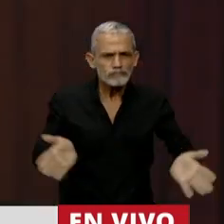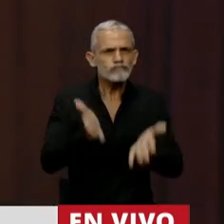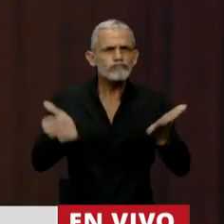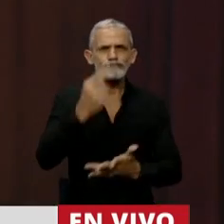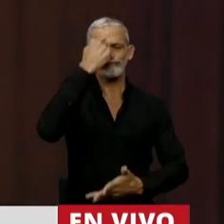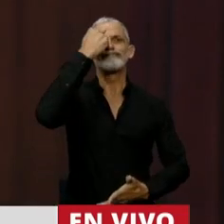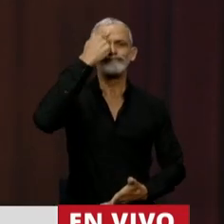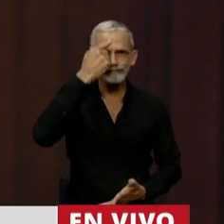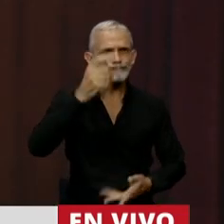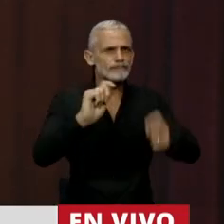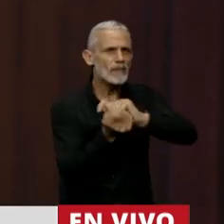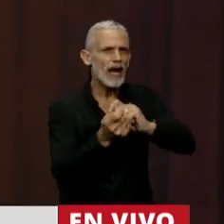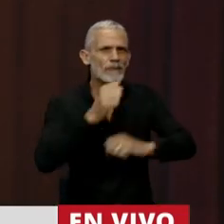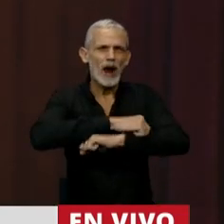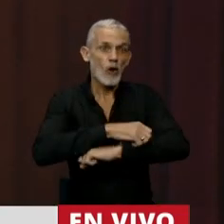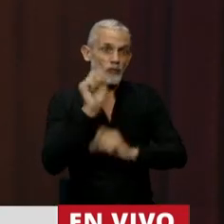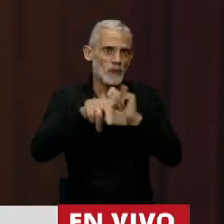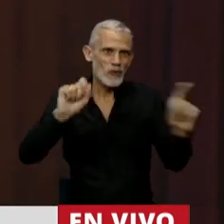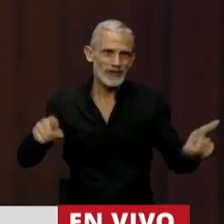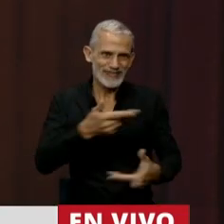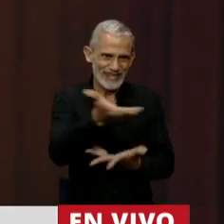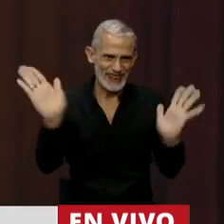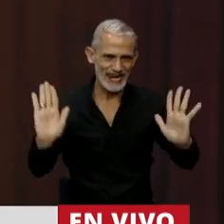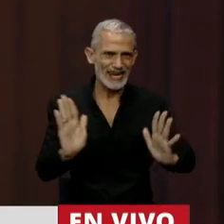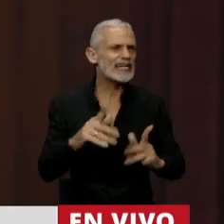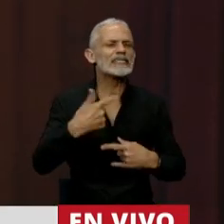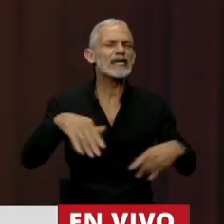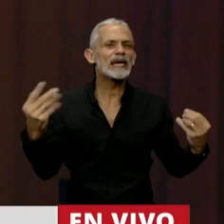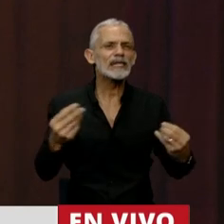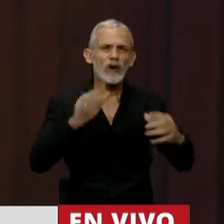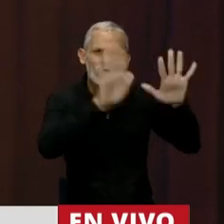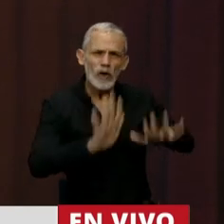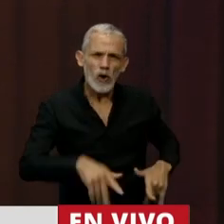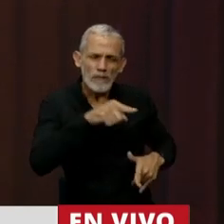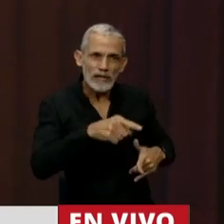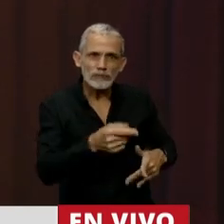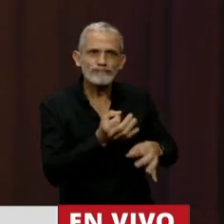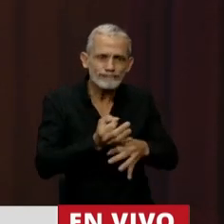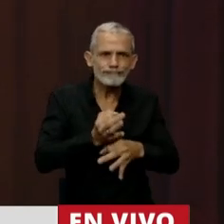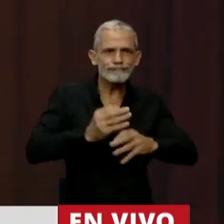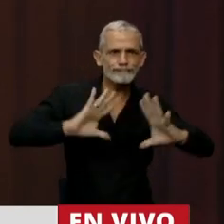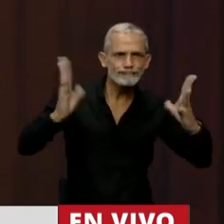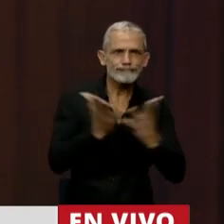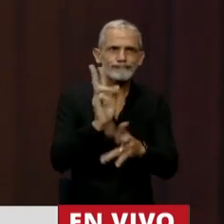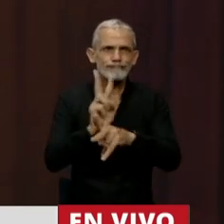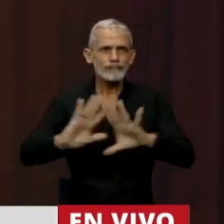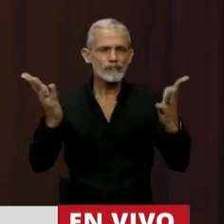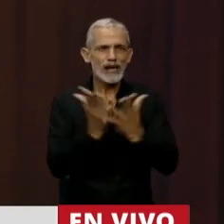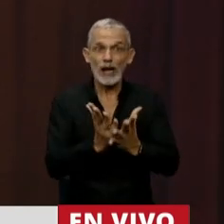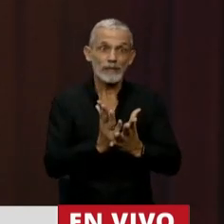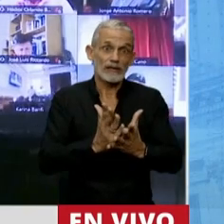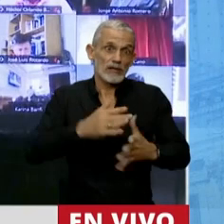conciencia y modificar conductas. Se trata ni más ni menos que de la formación ambiental, integral y obligatoria